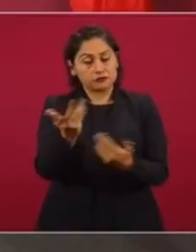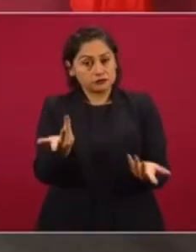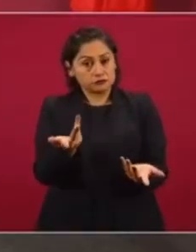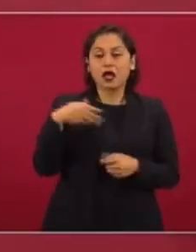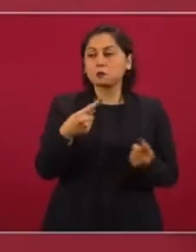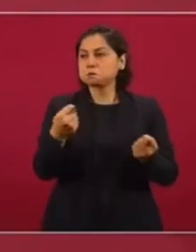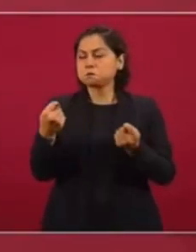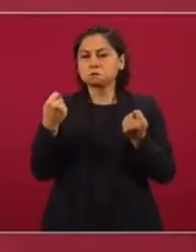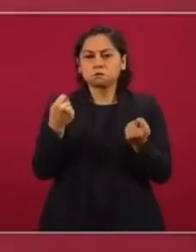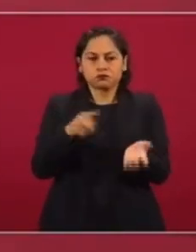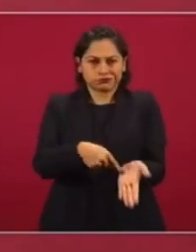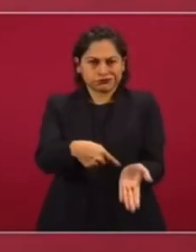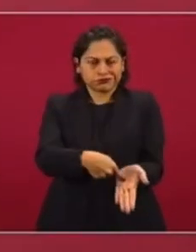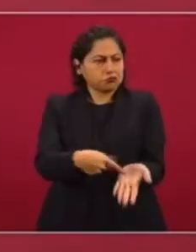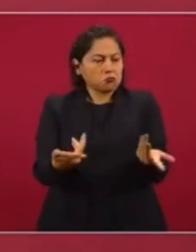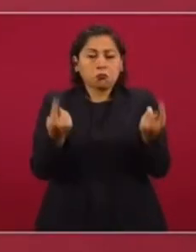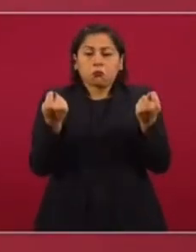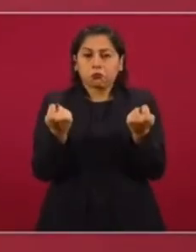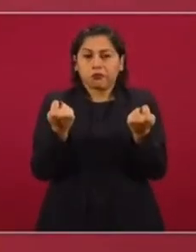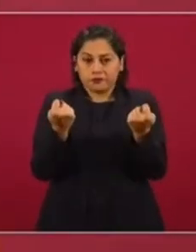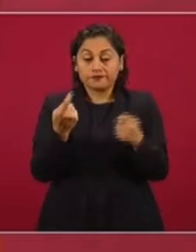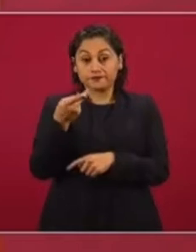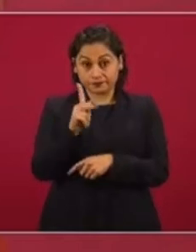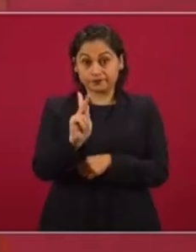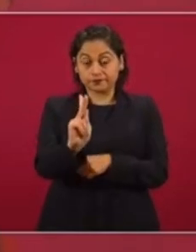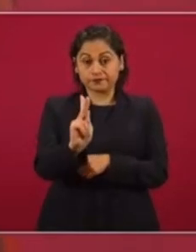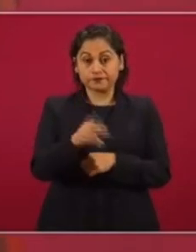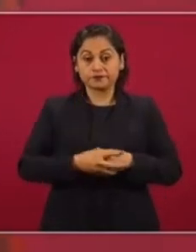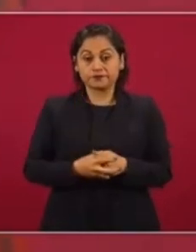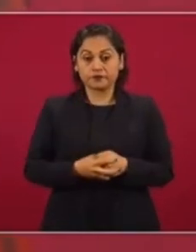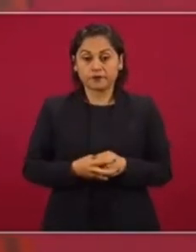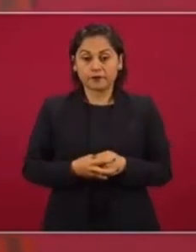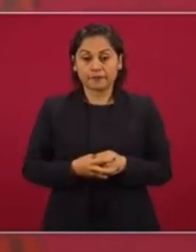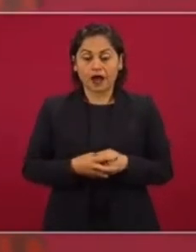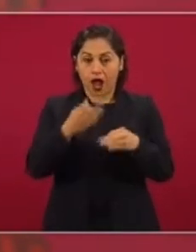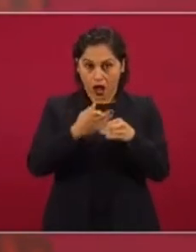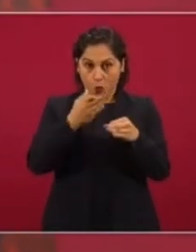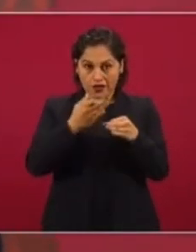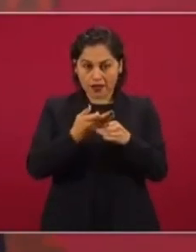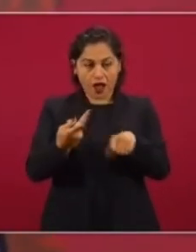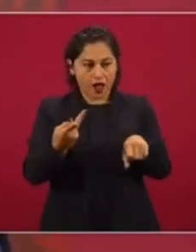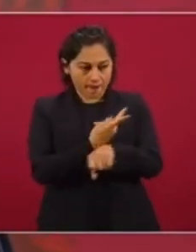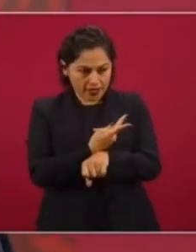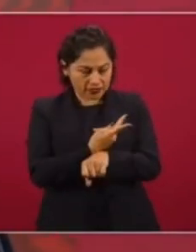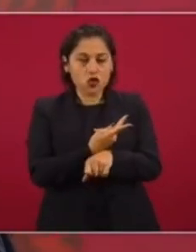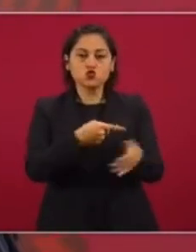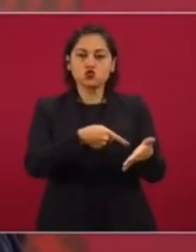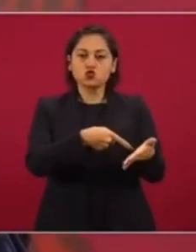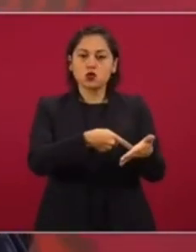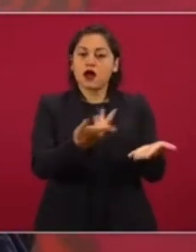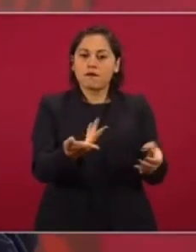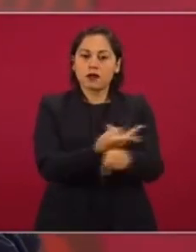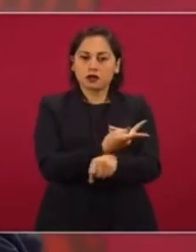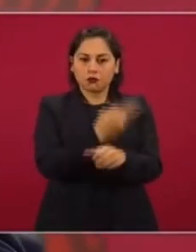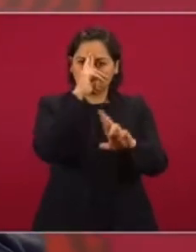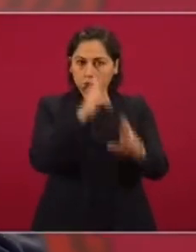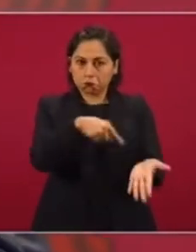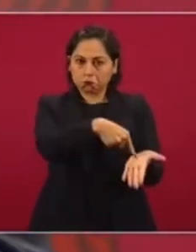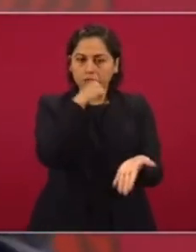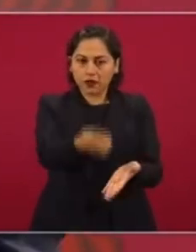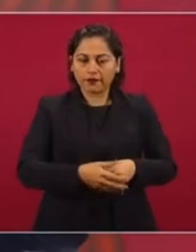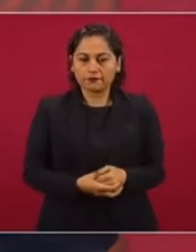colaboración, y fue en el caso que nos daña, violado. Porque